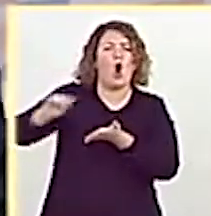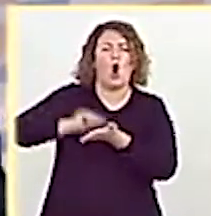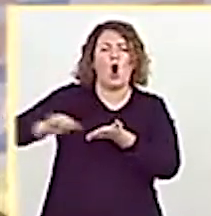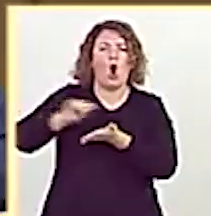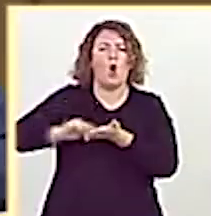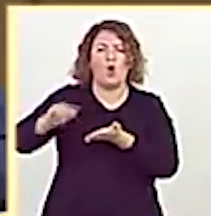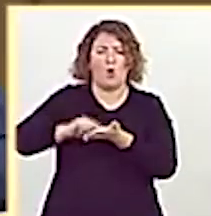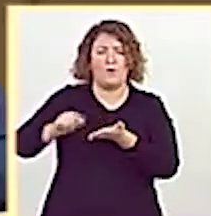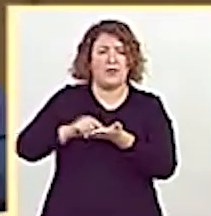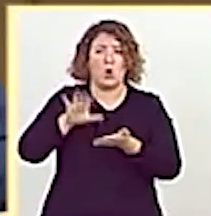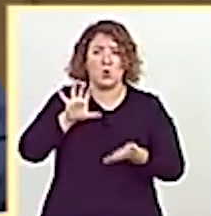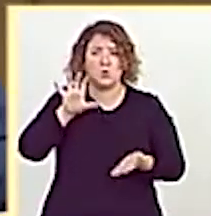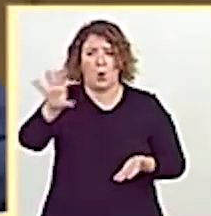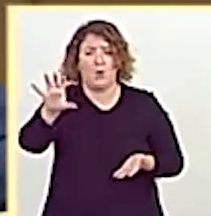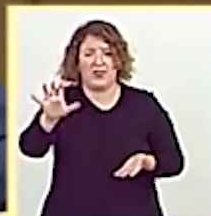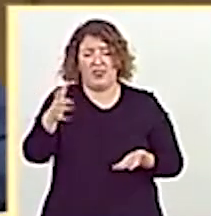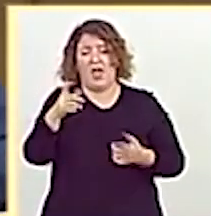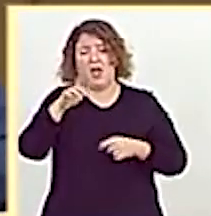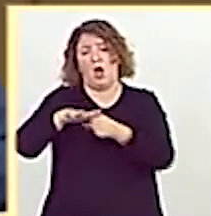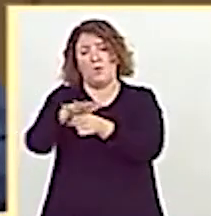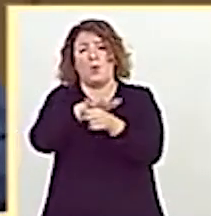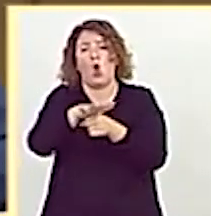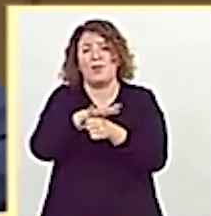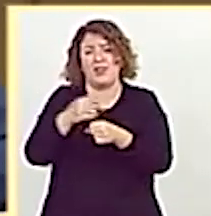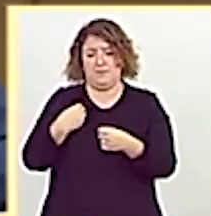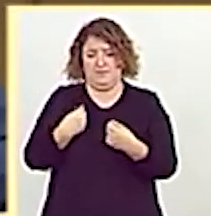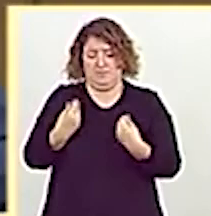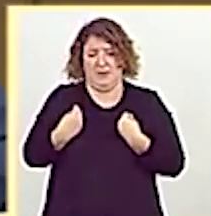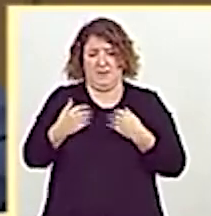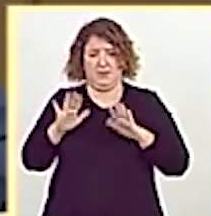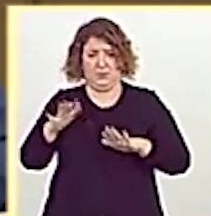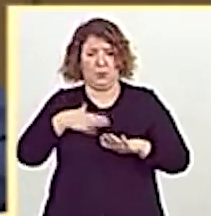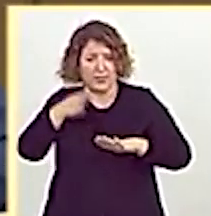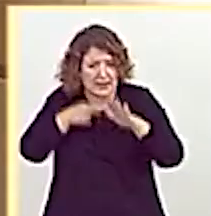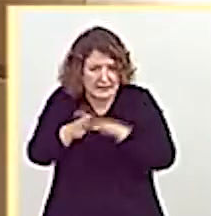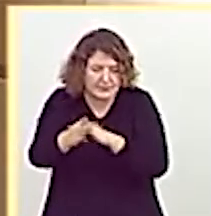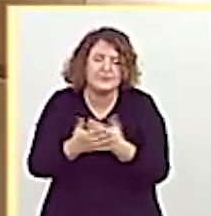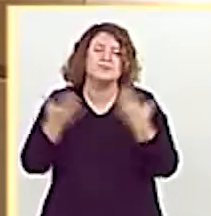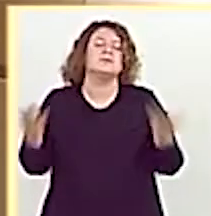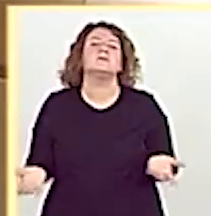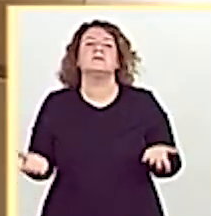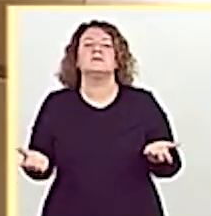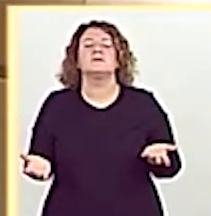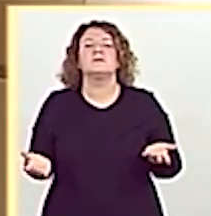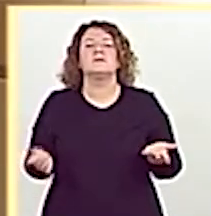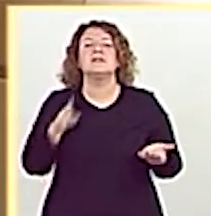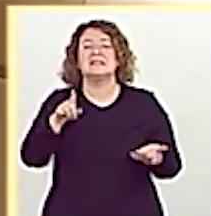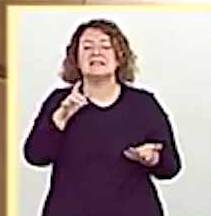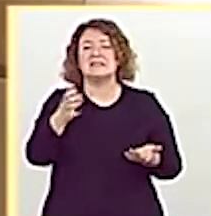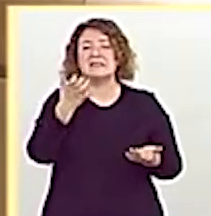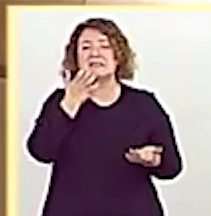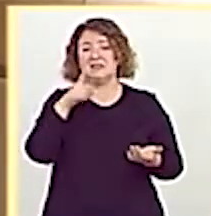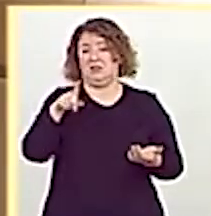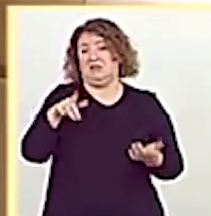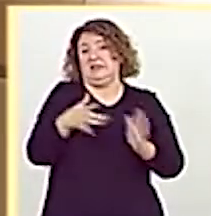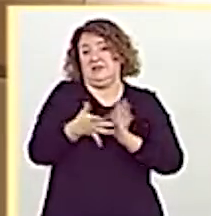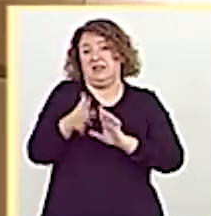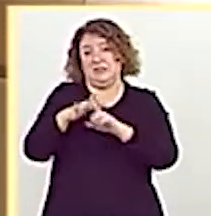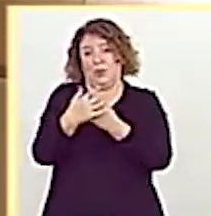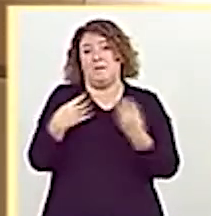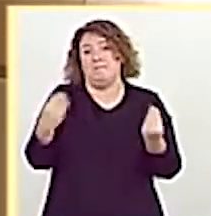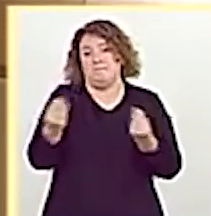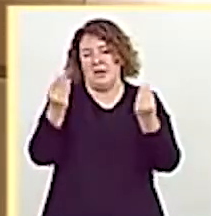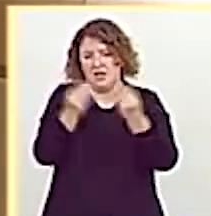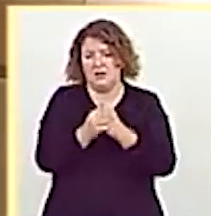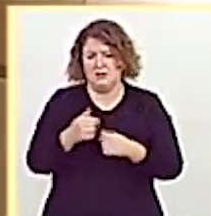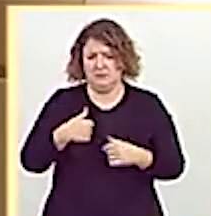provincia donde uno resida. Y eso son, fundamentalmente, las mejoras de la situación, que ya se están